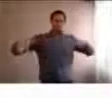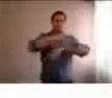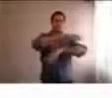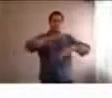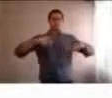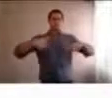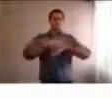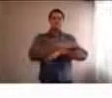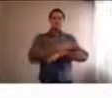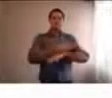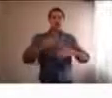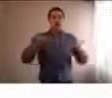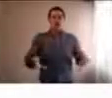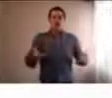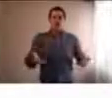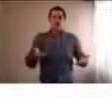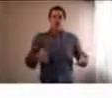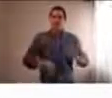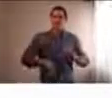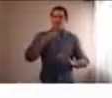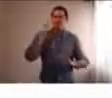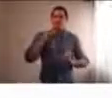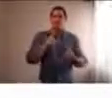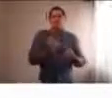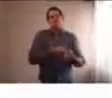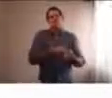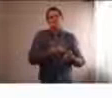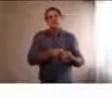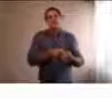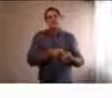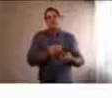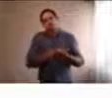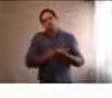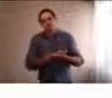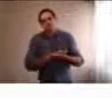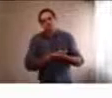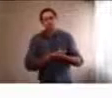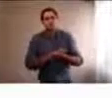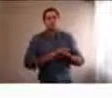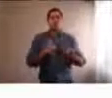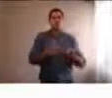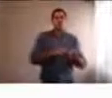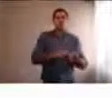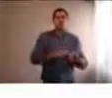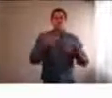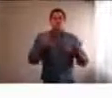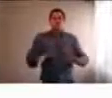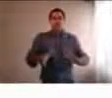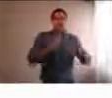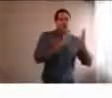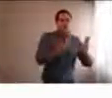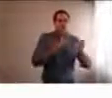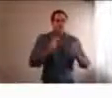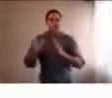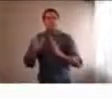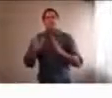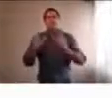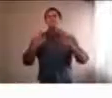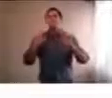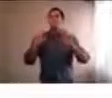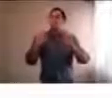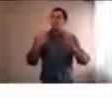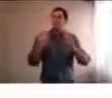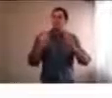Ahora, me parece que hay familias en donde ya hay como cierta organización, esto que se llama como una nueva normalidad, ¿no? En donde